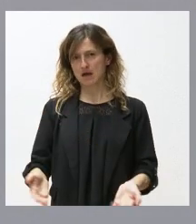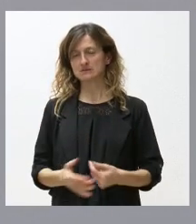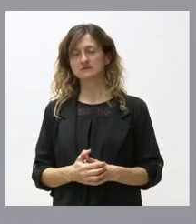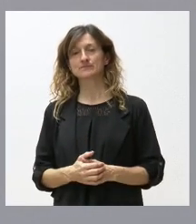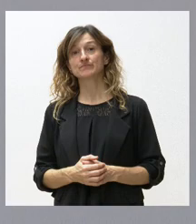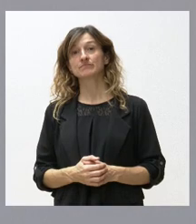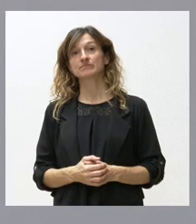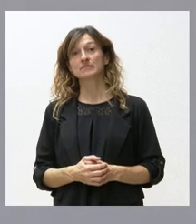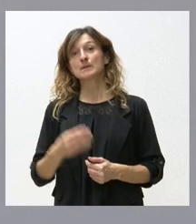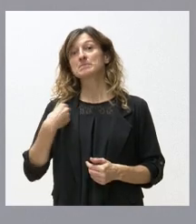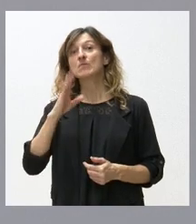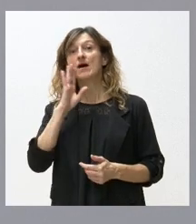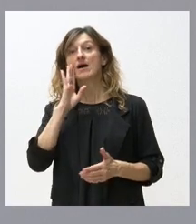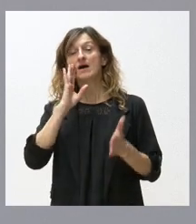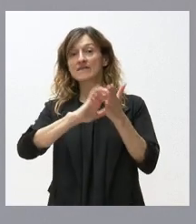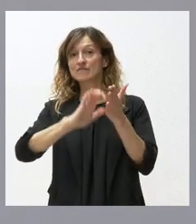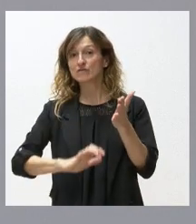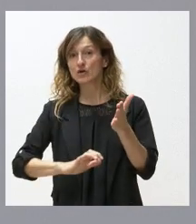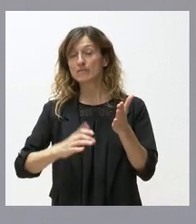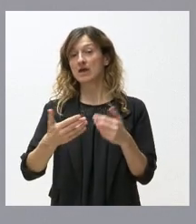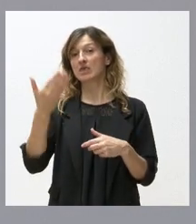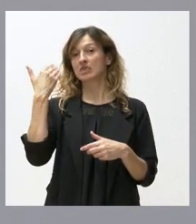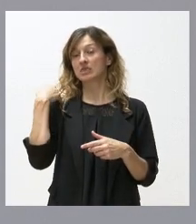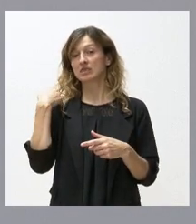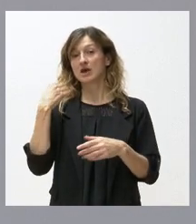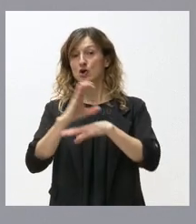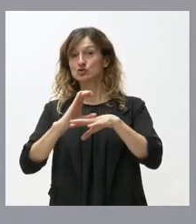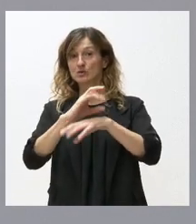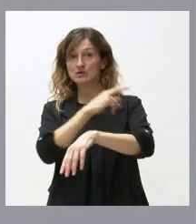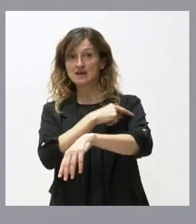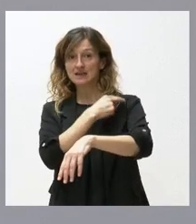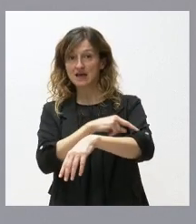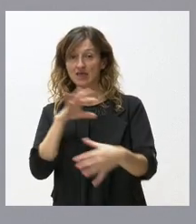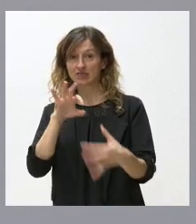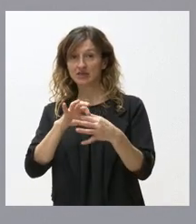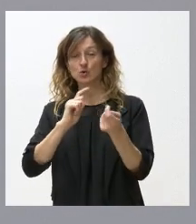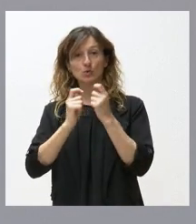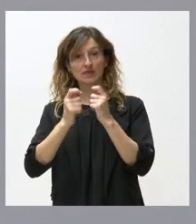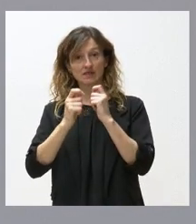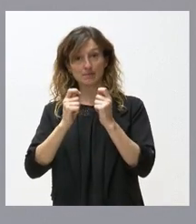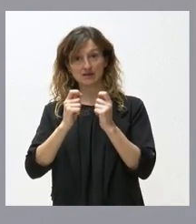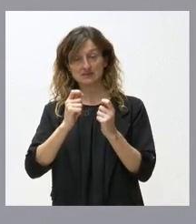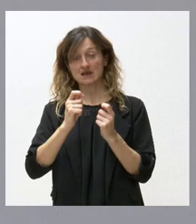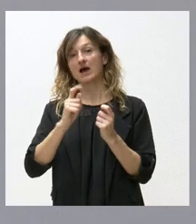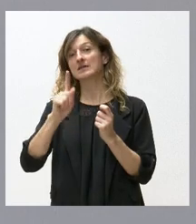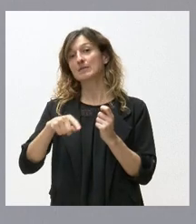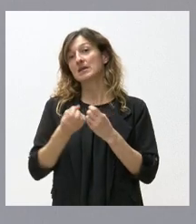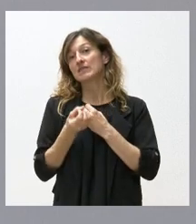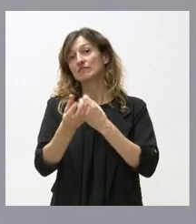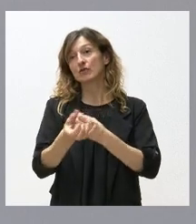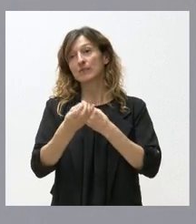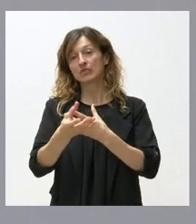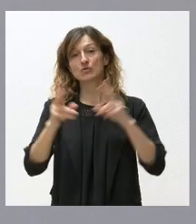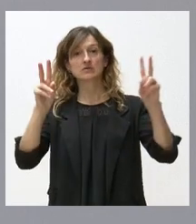me remito a ese informe y a la rueda de prensa que dio el consejero de Sanidad en relación con esta cuestión y a la información que le puedan trasladar al